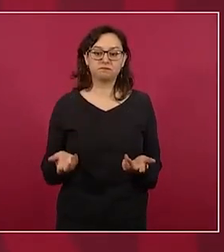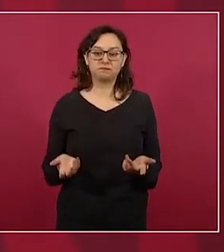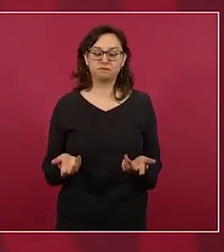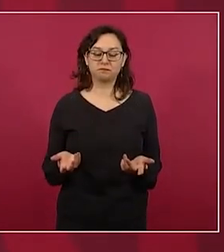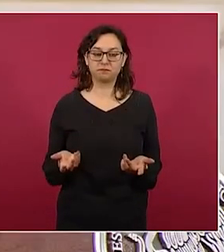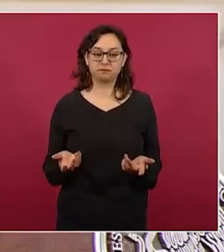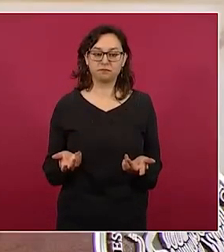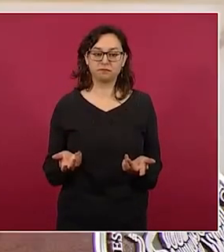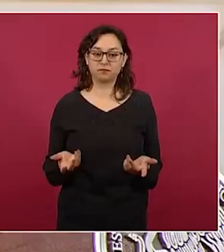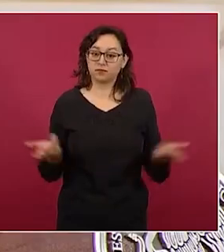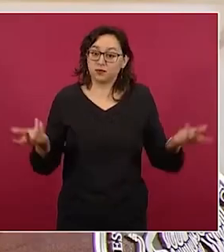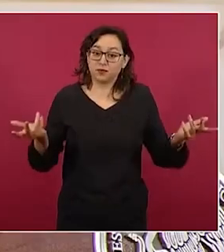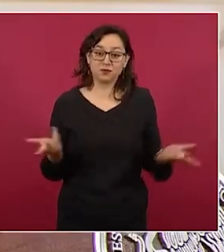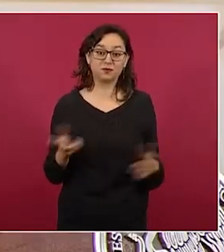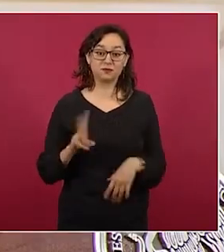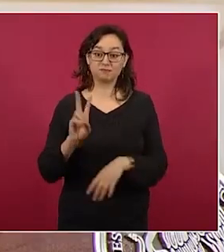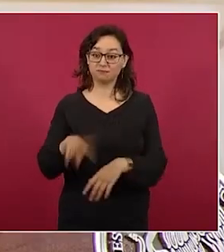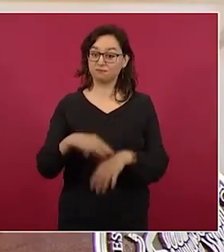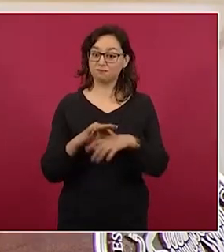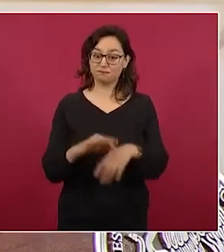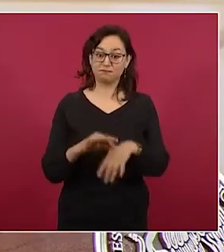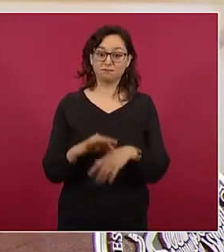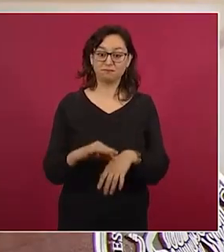pues es una realidad.